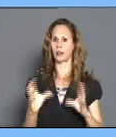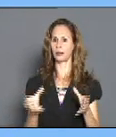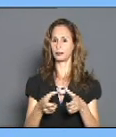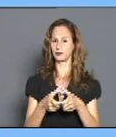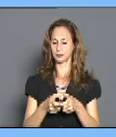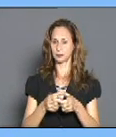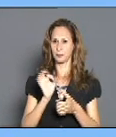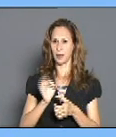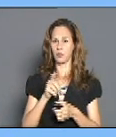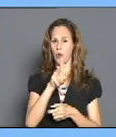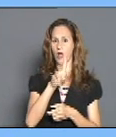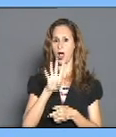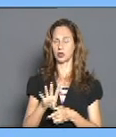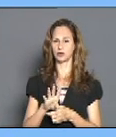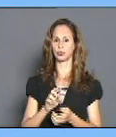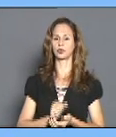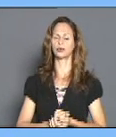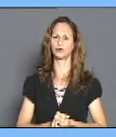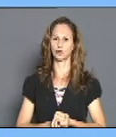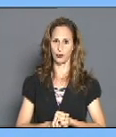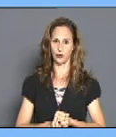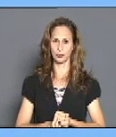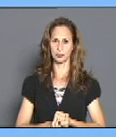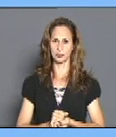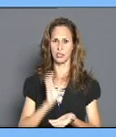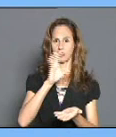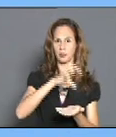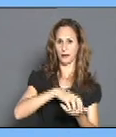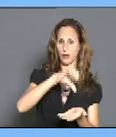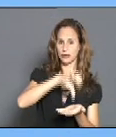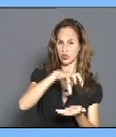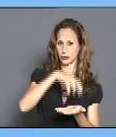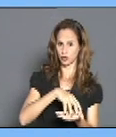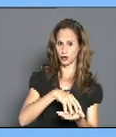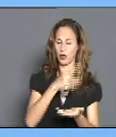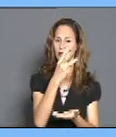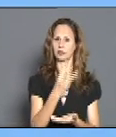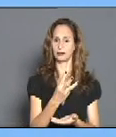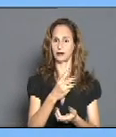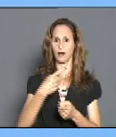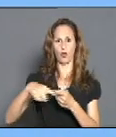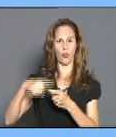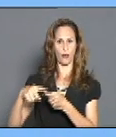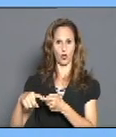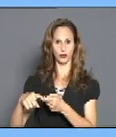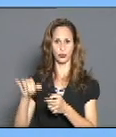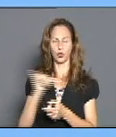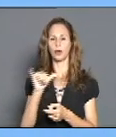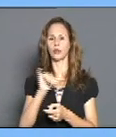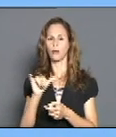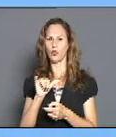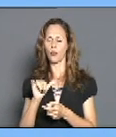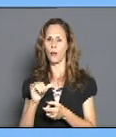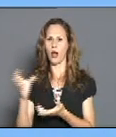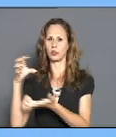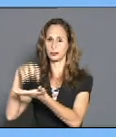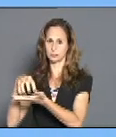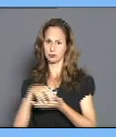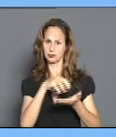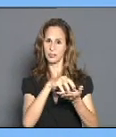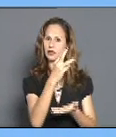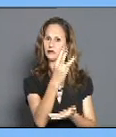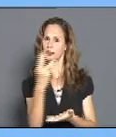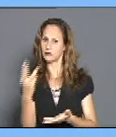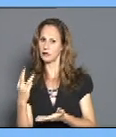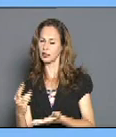positivos. Área de salud Mario Gutiérrez Ardaya, 3 diagnosticados. Al igual que las áreas de salud Julio Graves de Peralta y Ale Surquiola. El área de salud